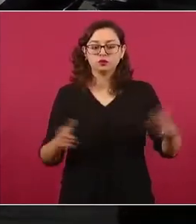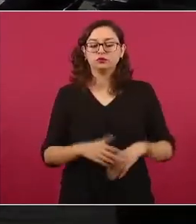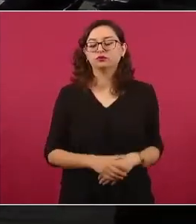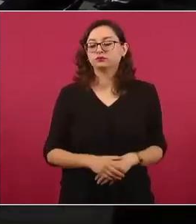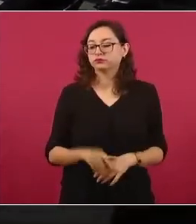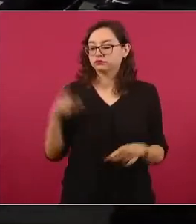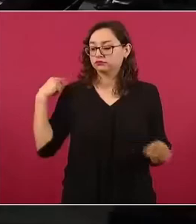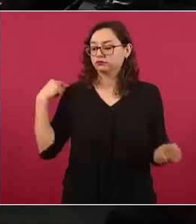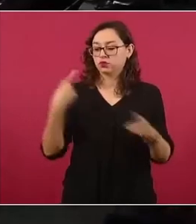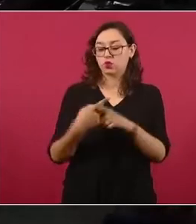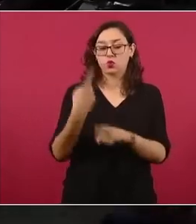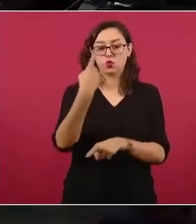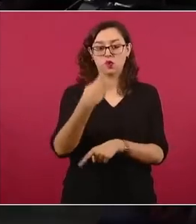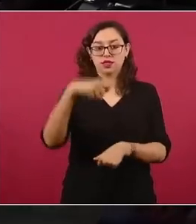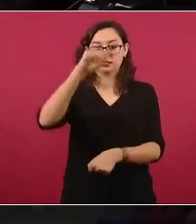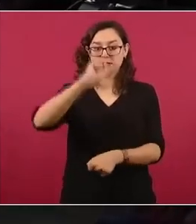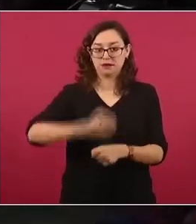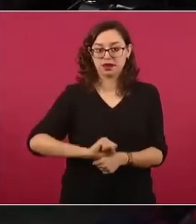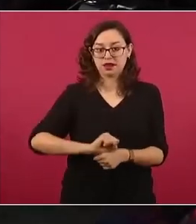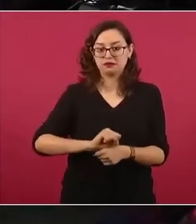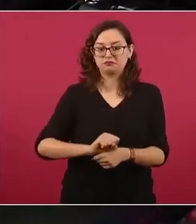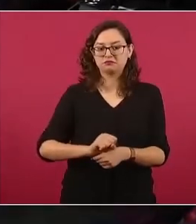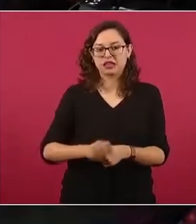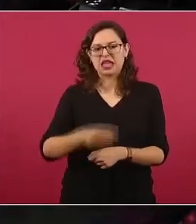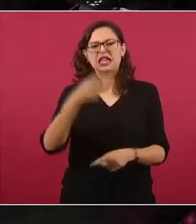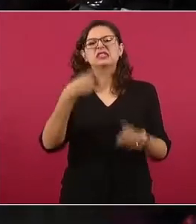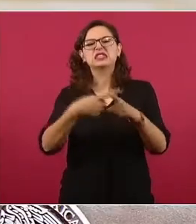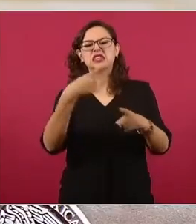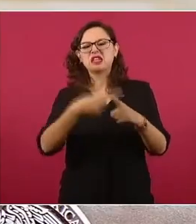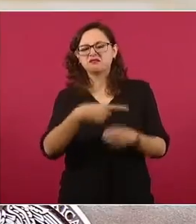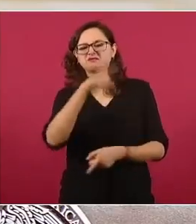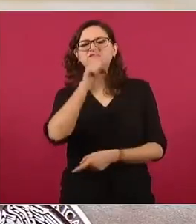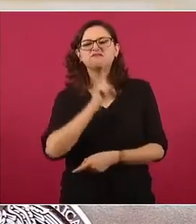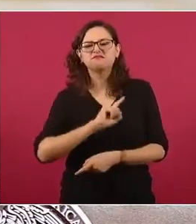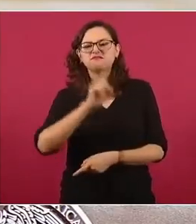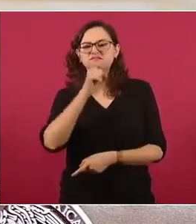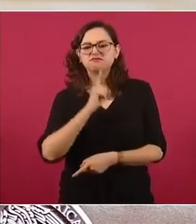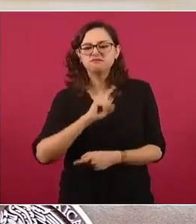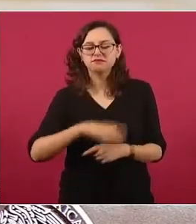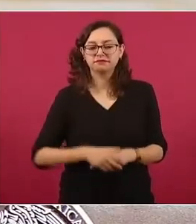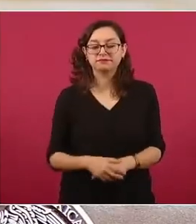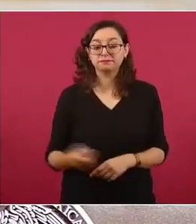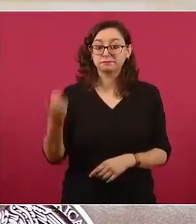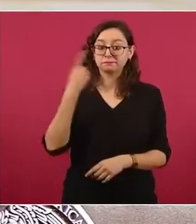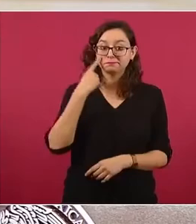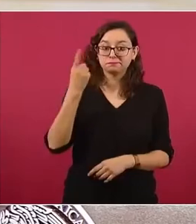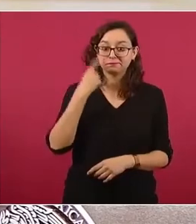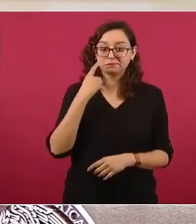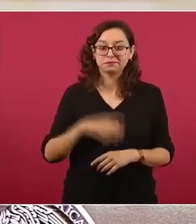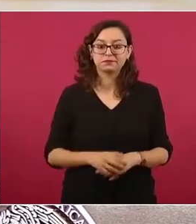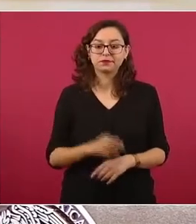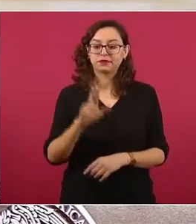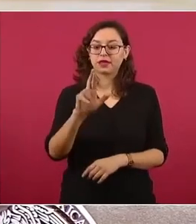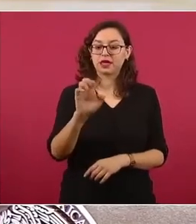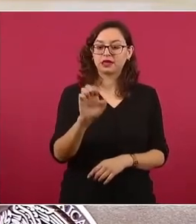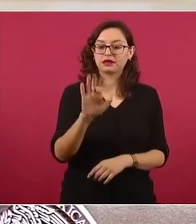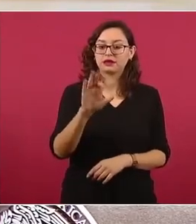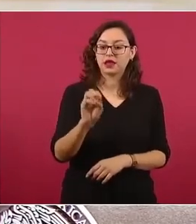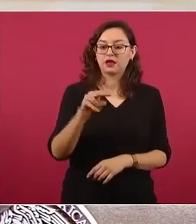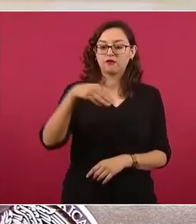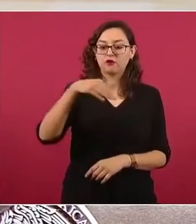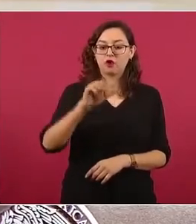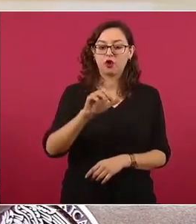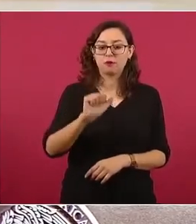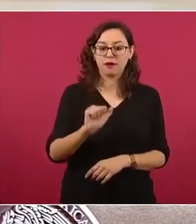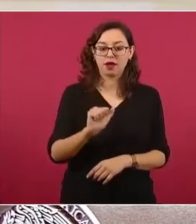6 de julio de 2022. Y vamos a comenzar. Reforma primero calumnia y luego dice